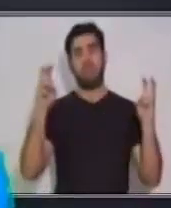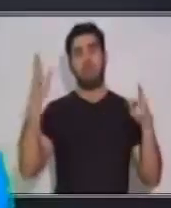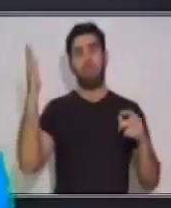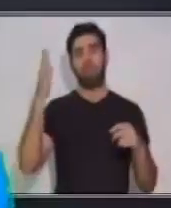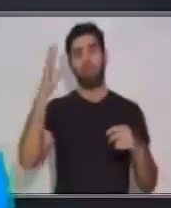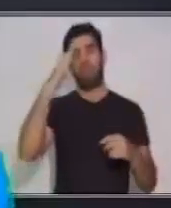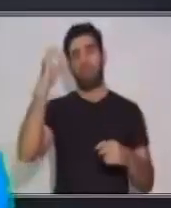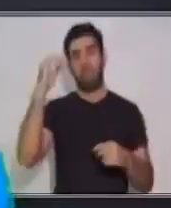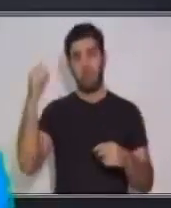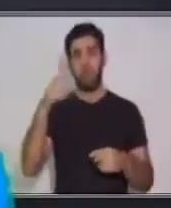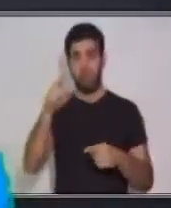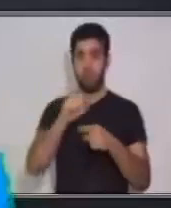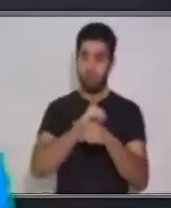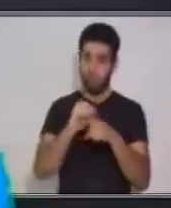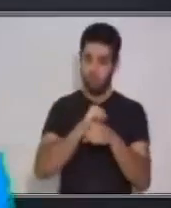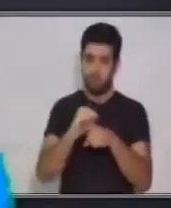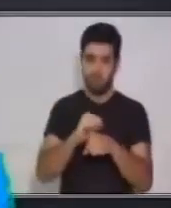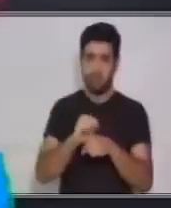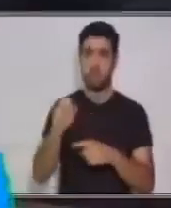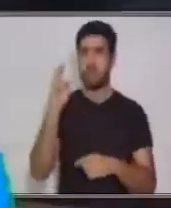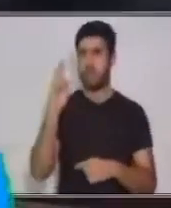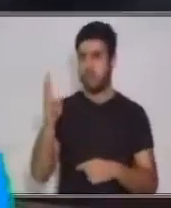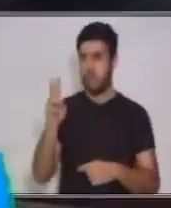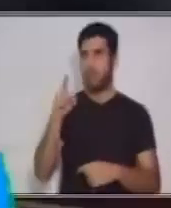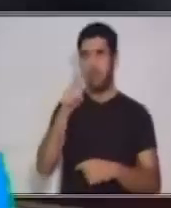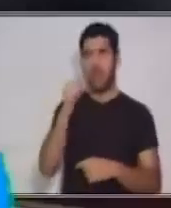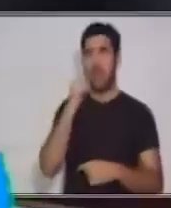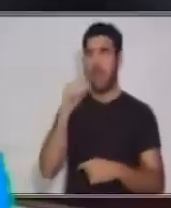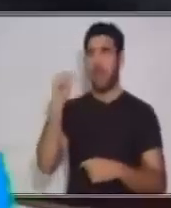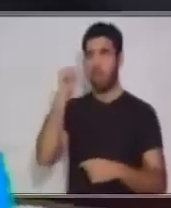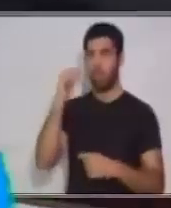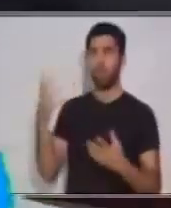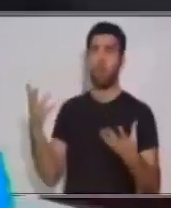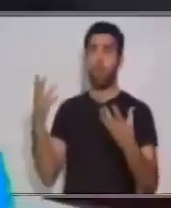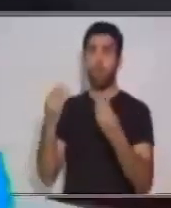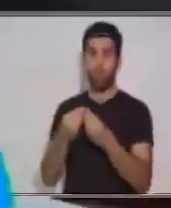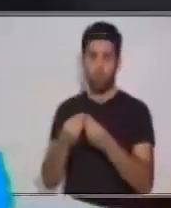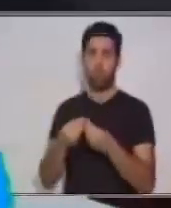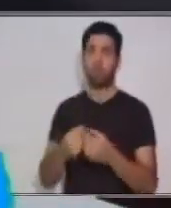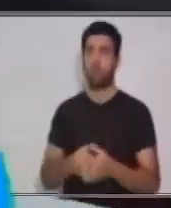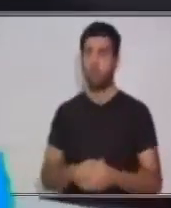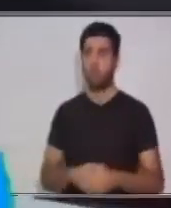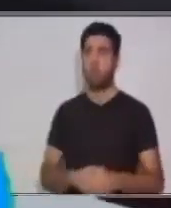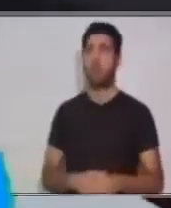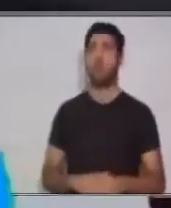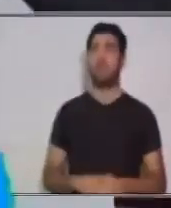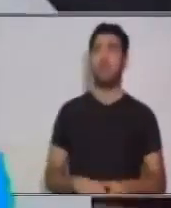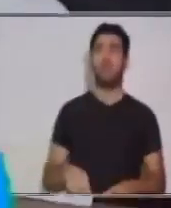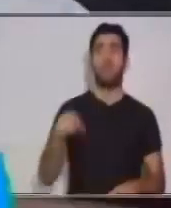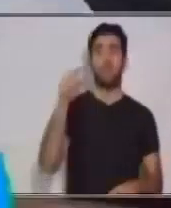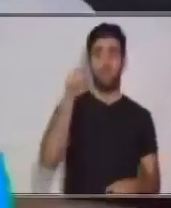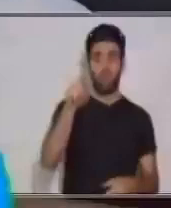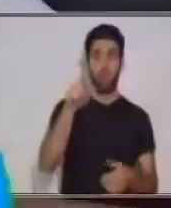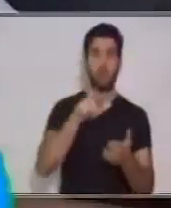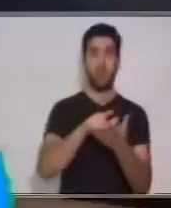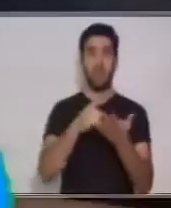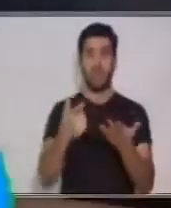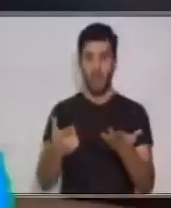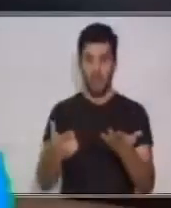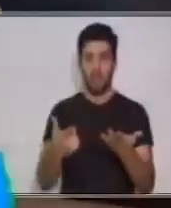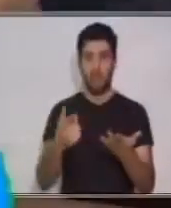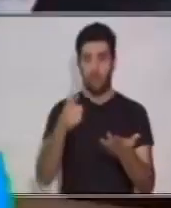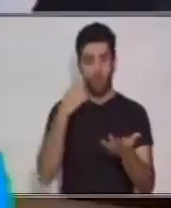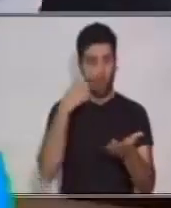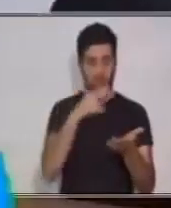Recuerda, practica lo aprendido con un adulto. Y en tu libro vas a encontrar esta evaluación. En esta evaluación,